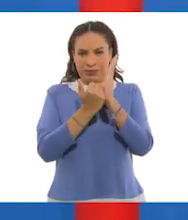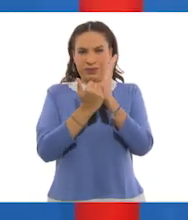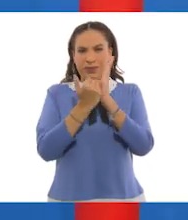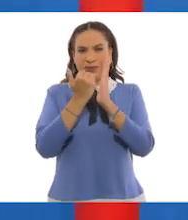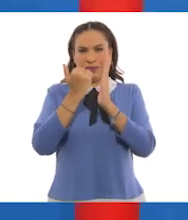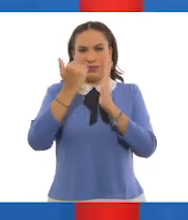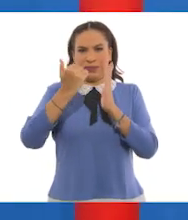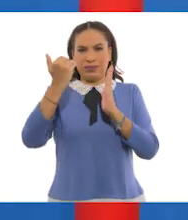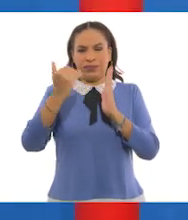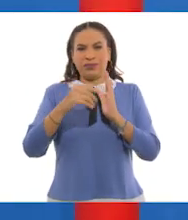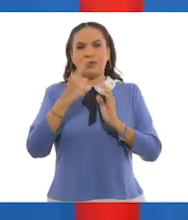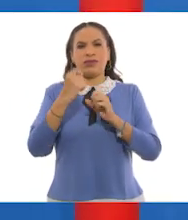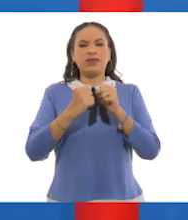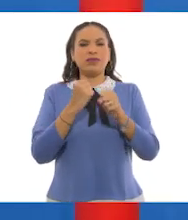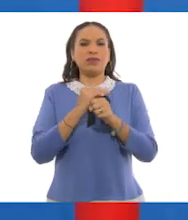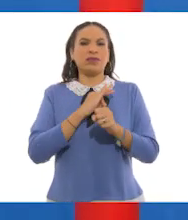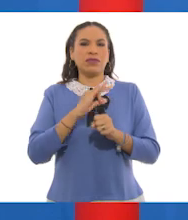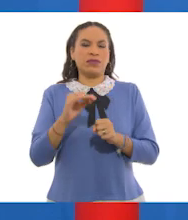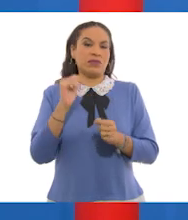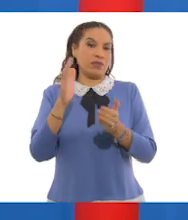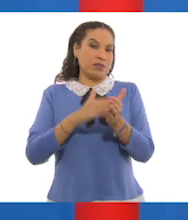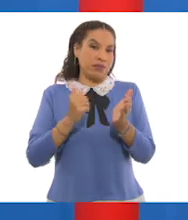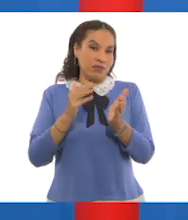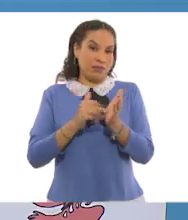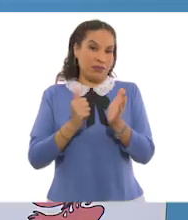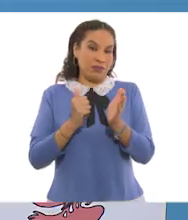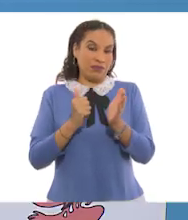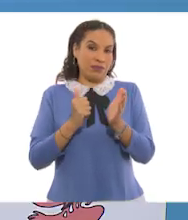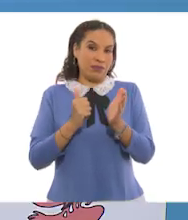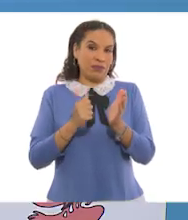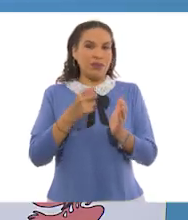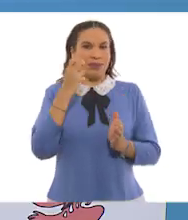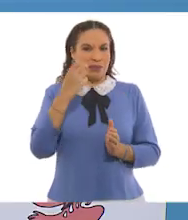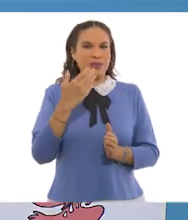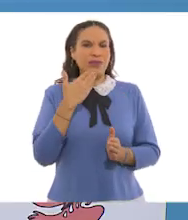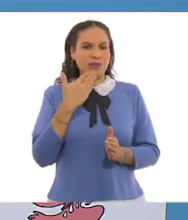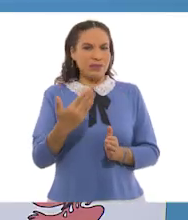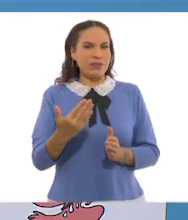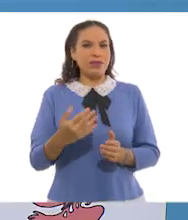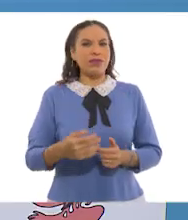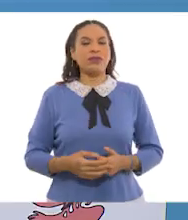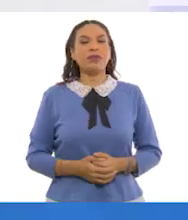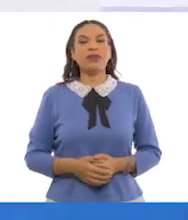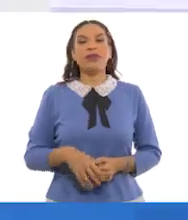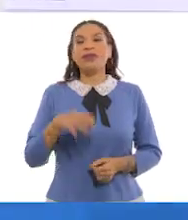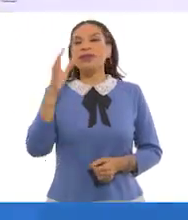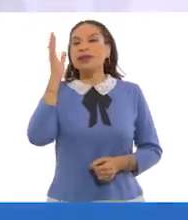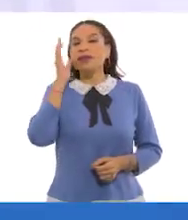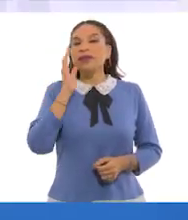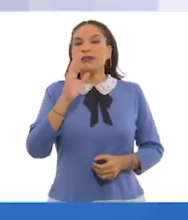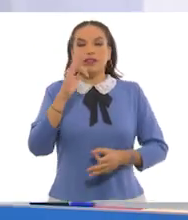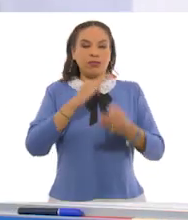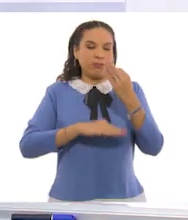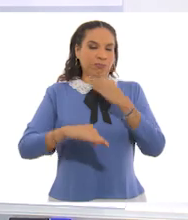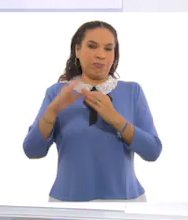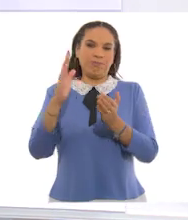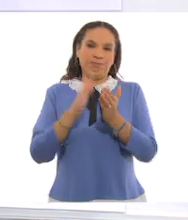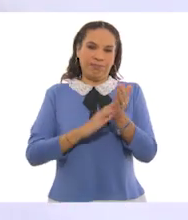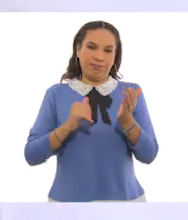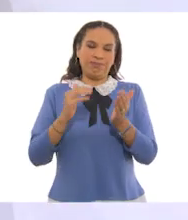se degrade en un año, yo digo que puede ser el papel. Correcto. Casi todo el papel...